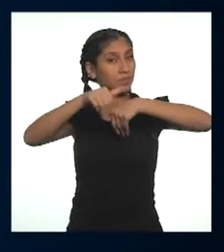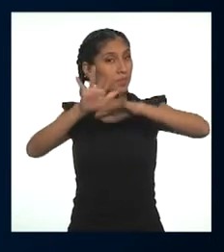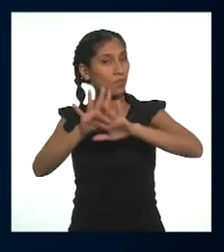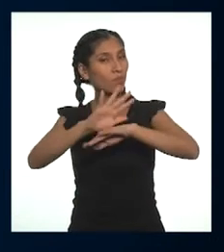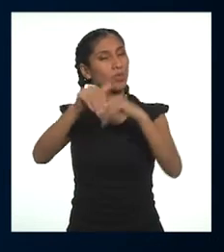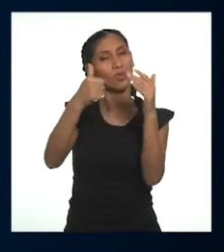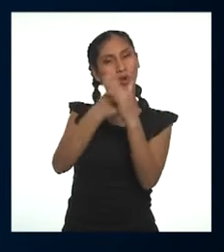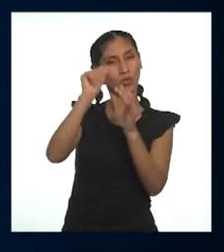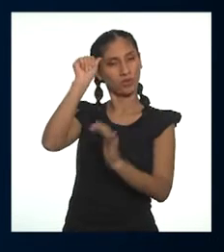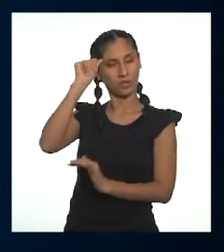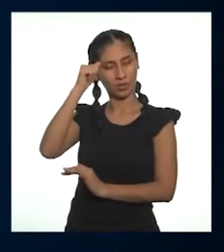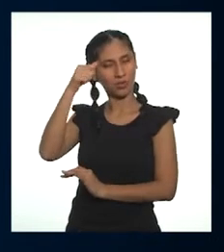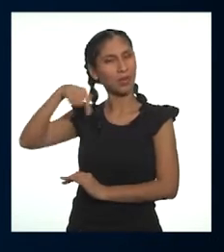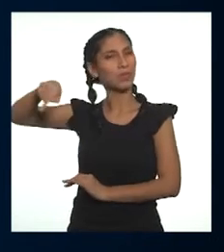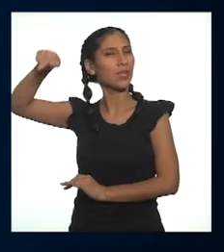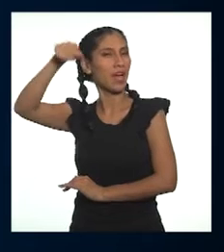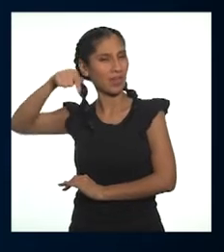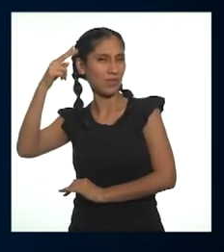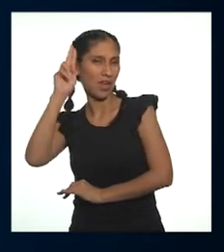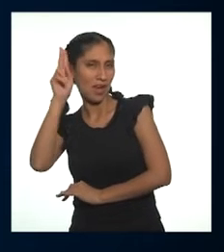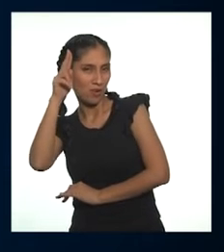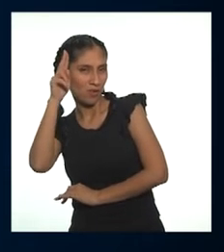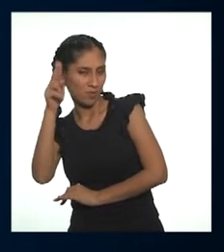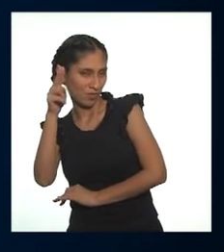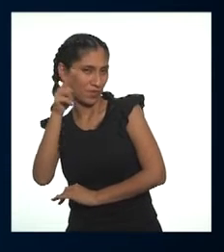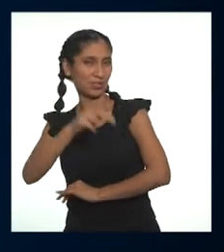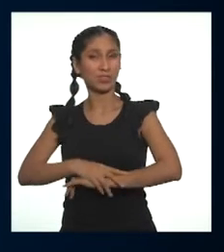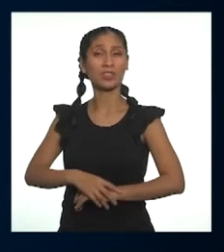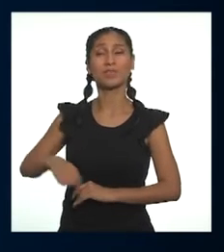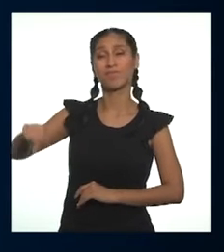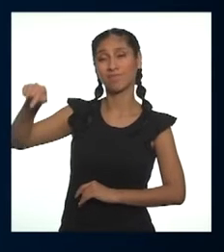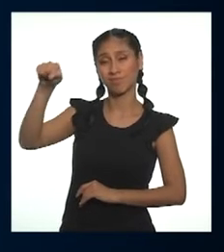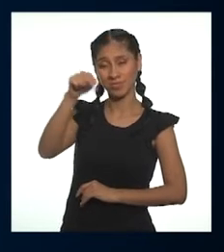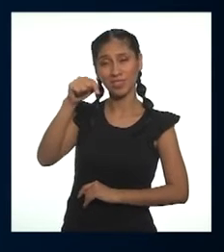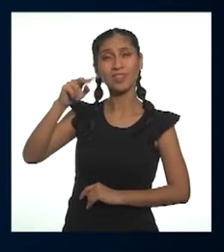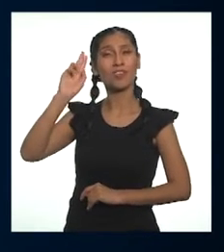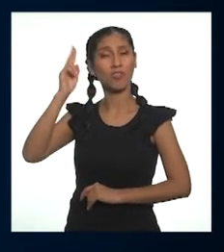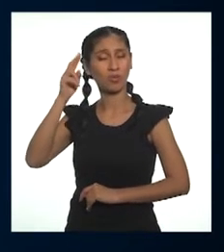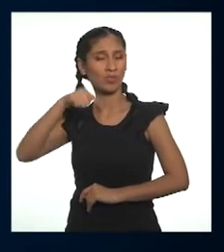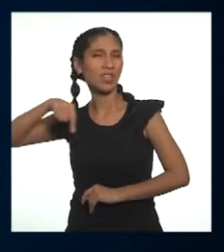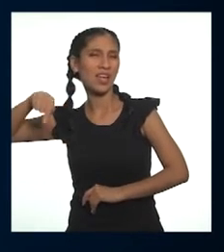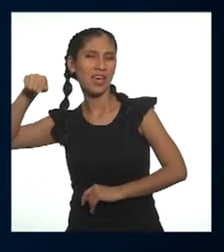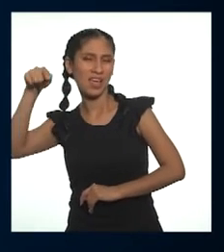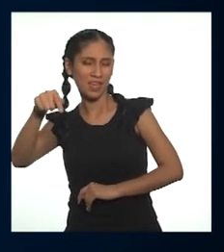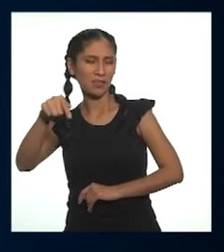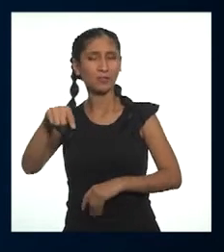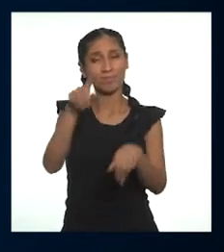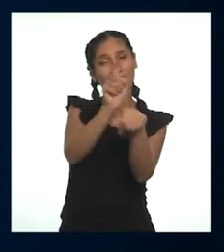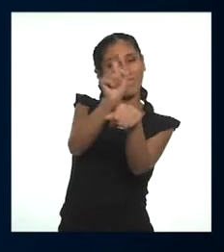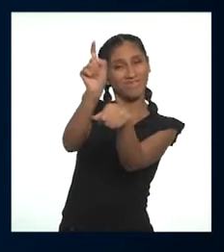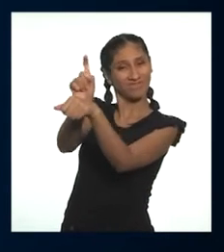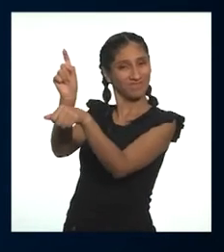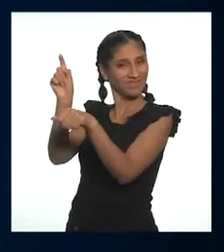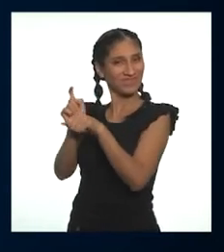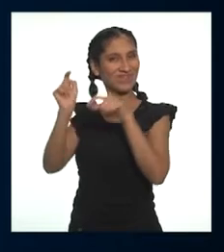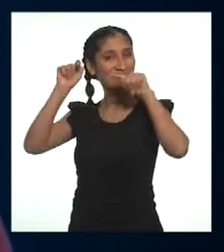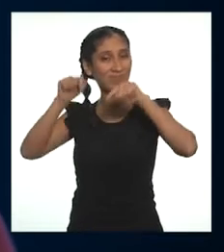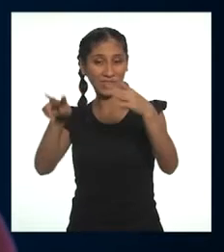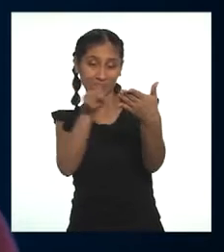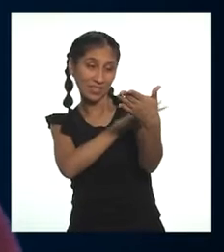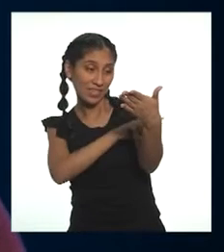de julio, conmemoramos esta fecha para rendirles un homenaje merecido a quienes dedican su labor a la educación.